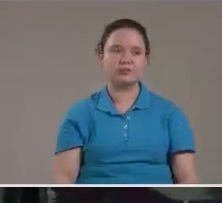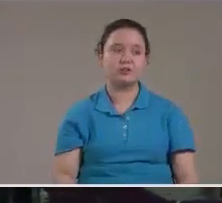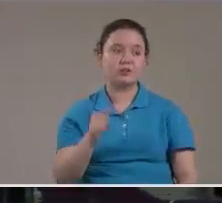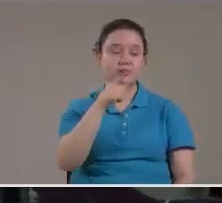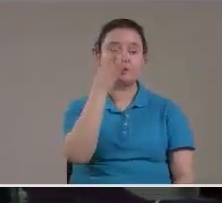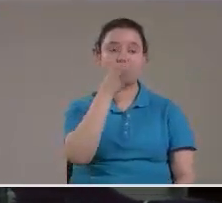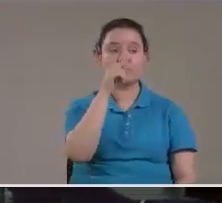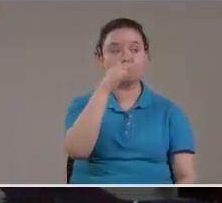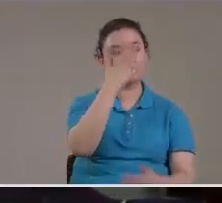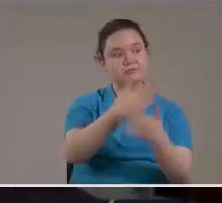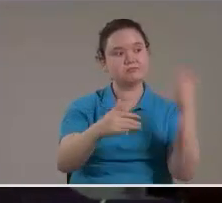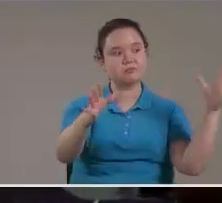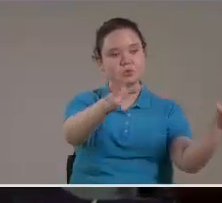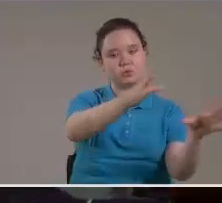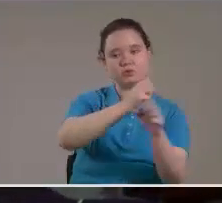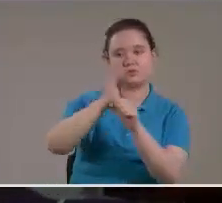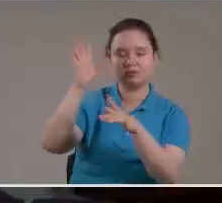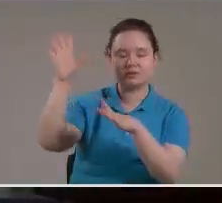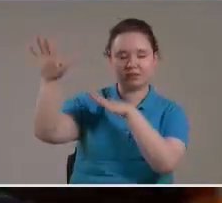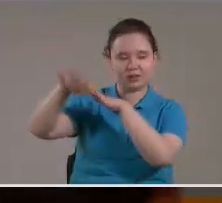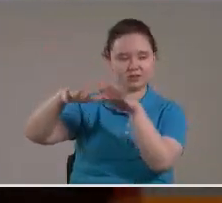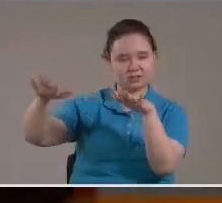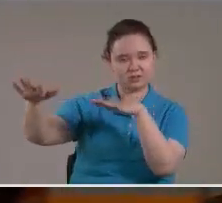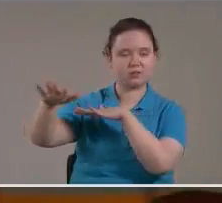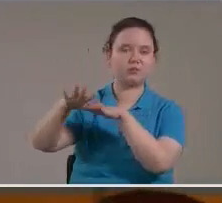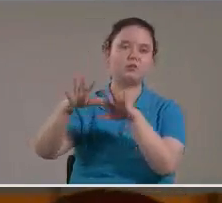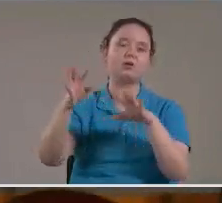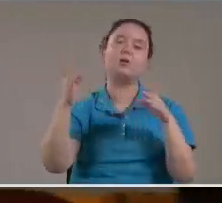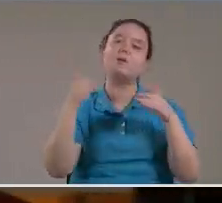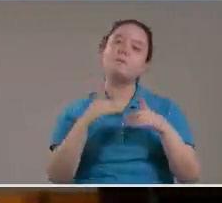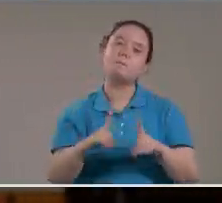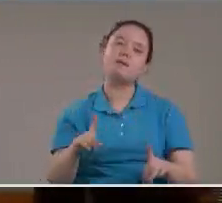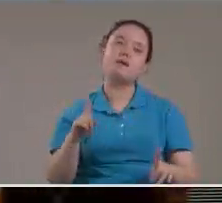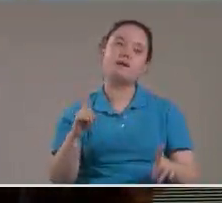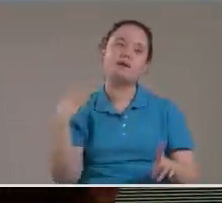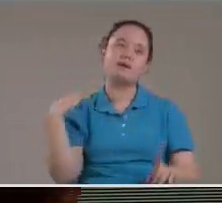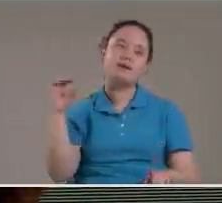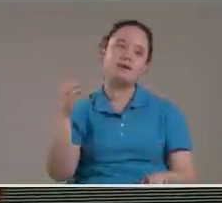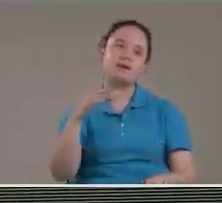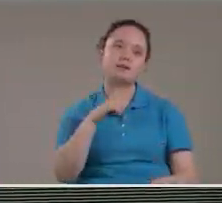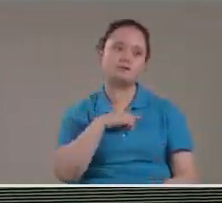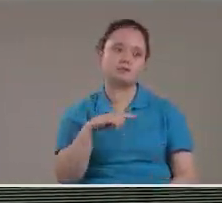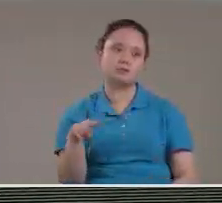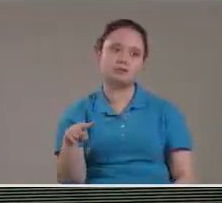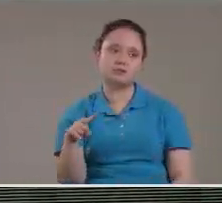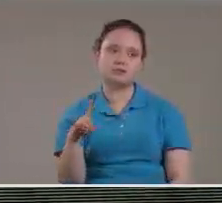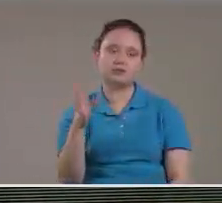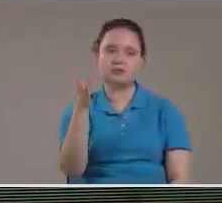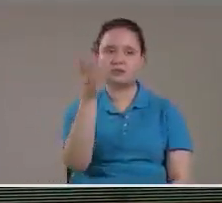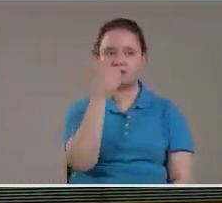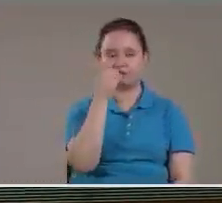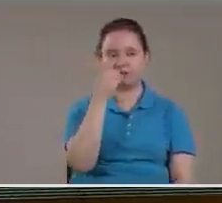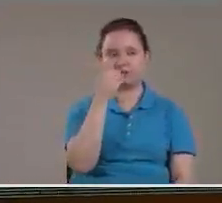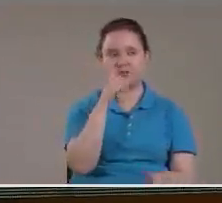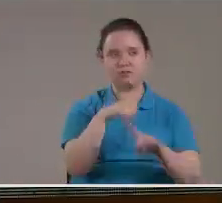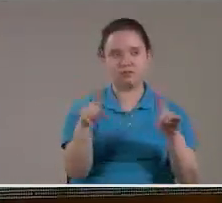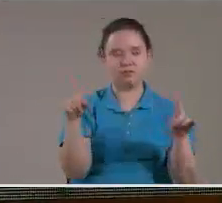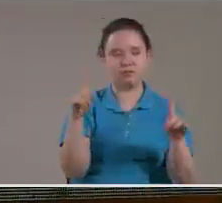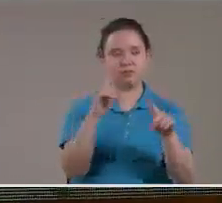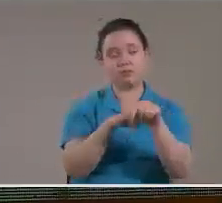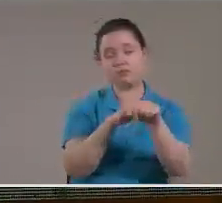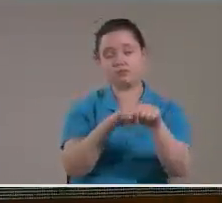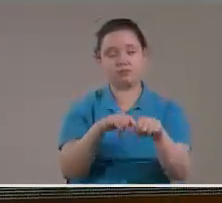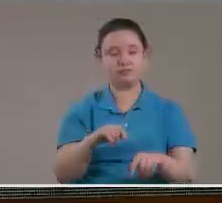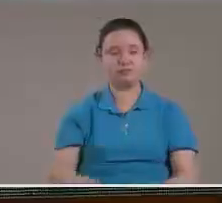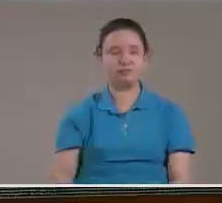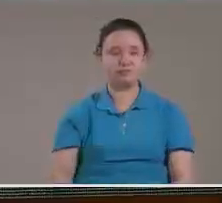Se la llevan Al desierto Para que sea Sustentada Por tiempo Tiempos Y la mitad De un